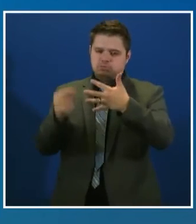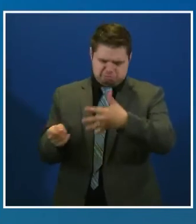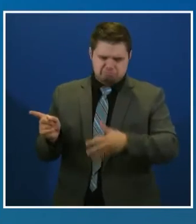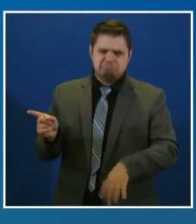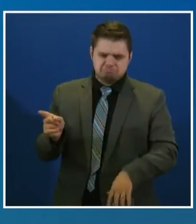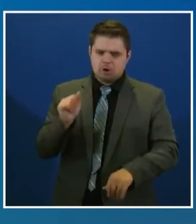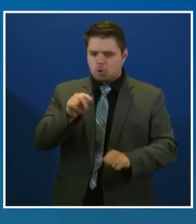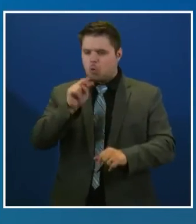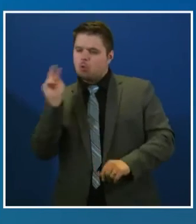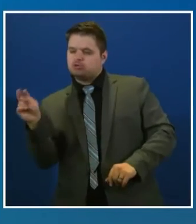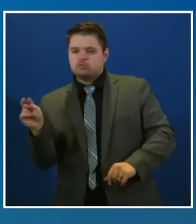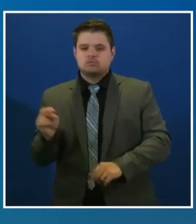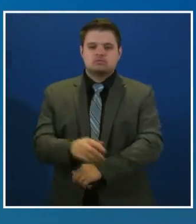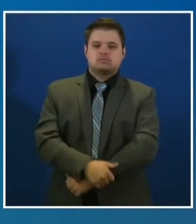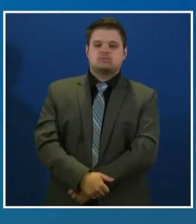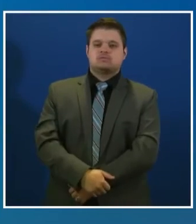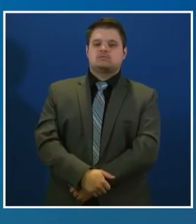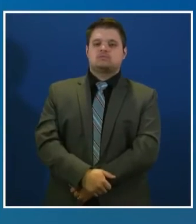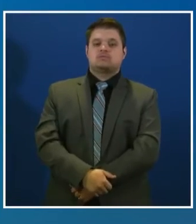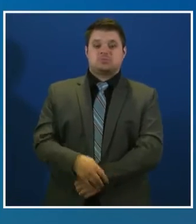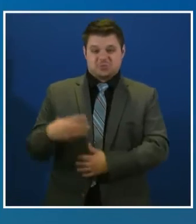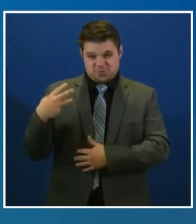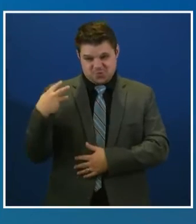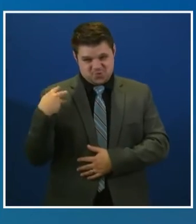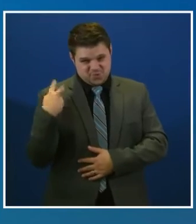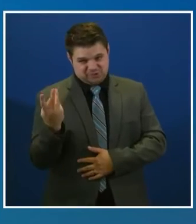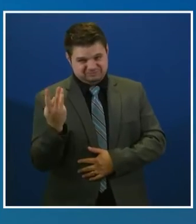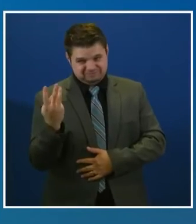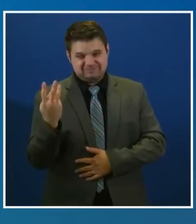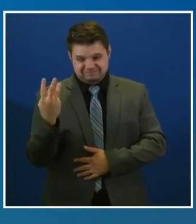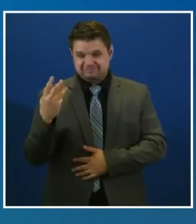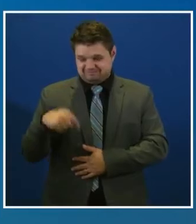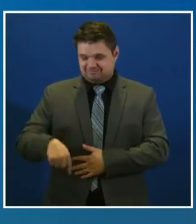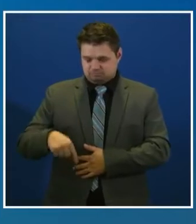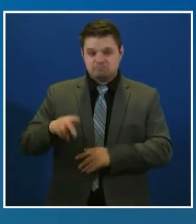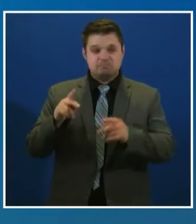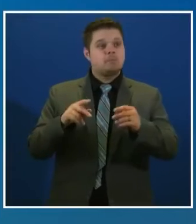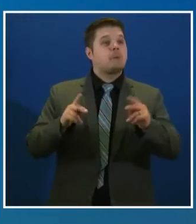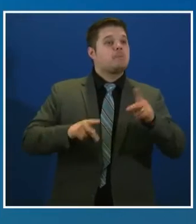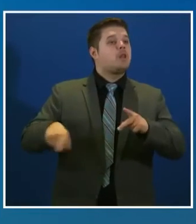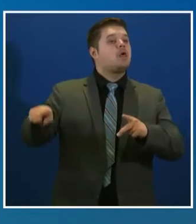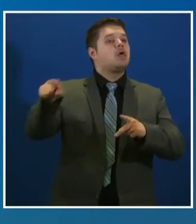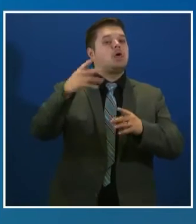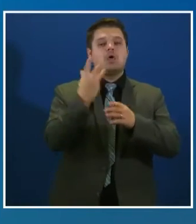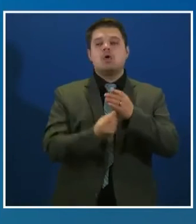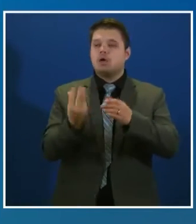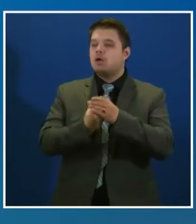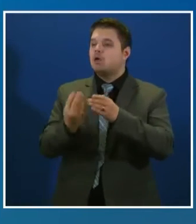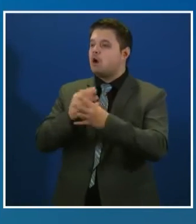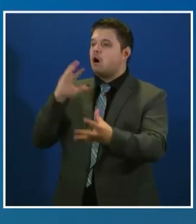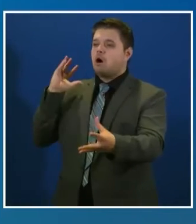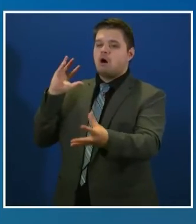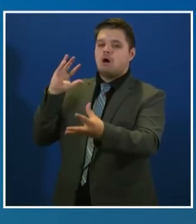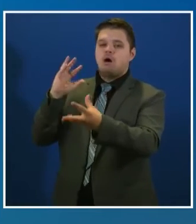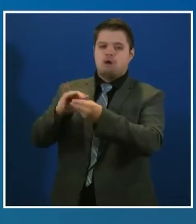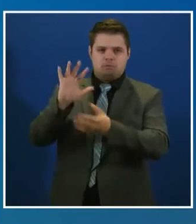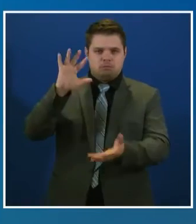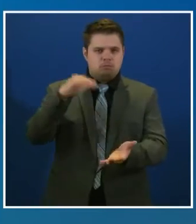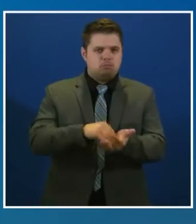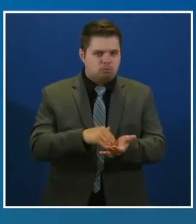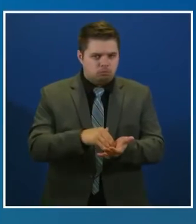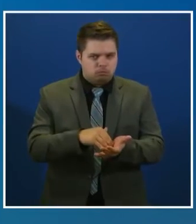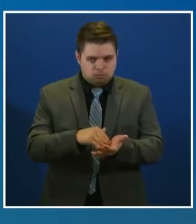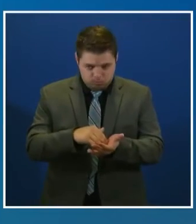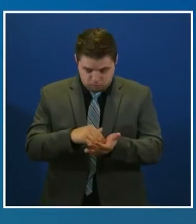Washington ya se superaron las 5.000 muertes por COVID-19. Hablamos de 5.000 personas que perdieron la vida